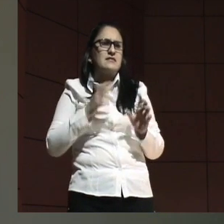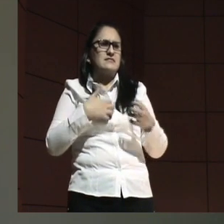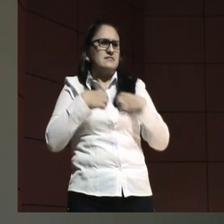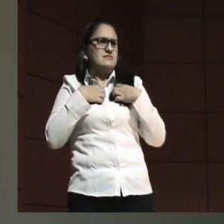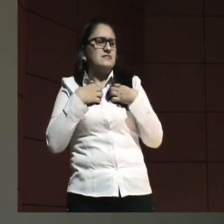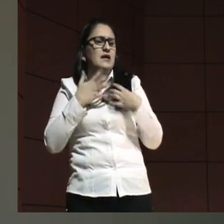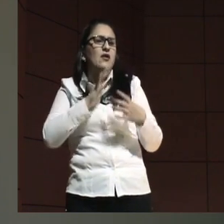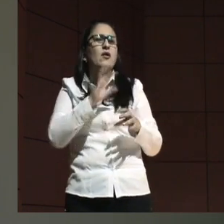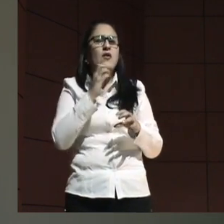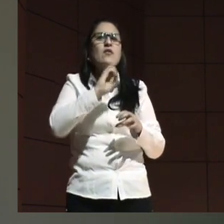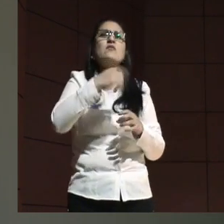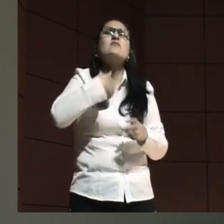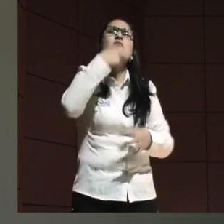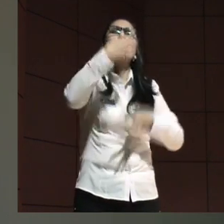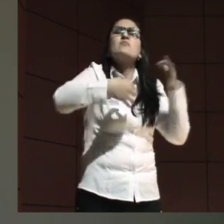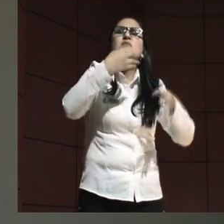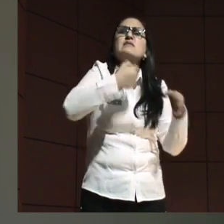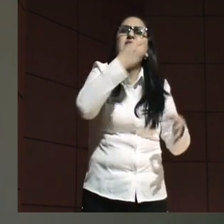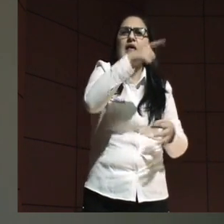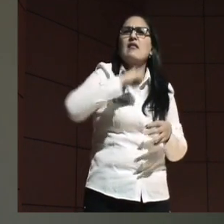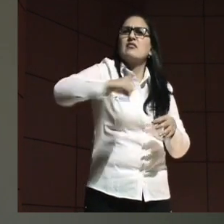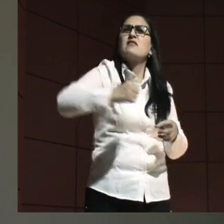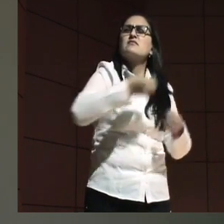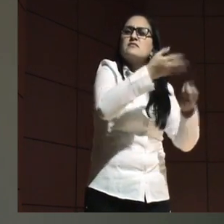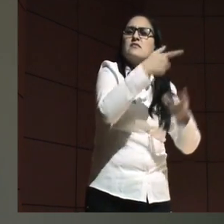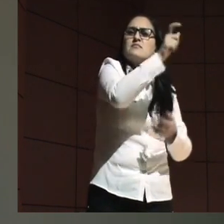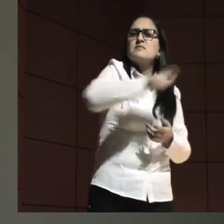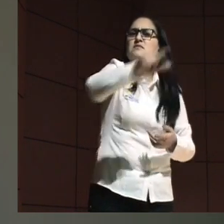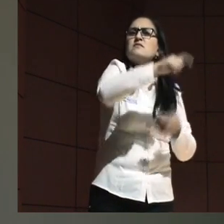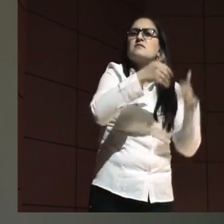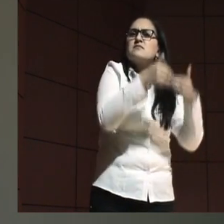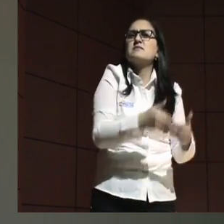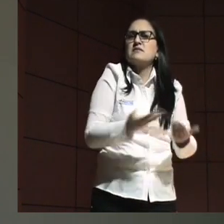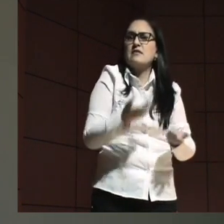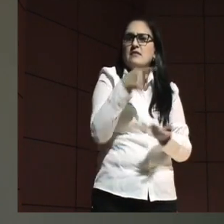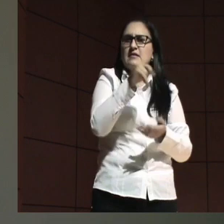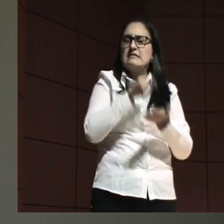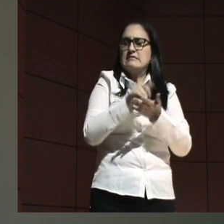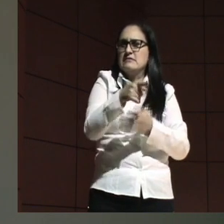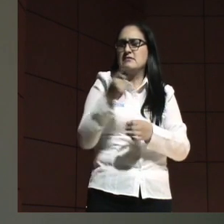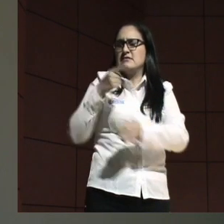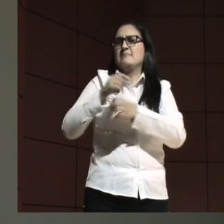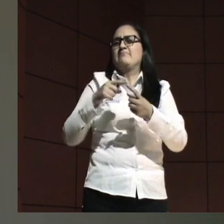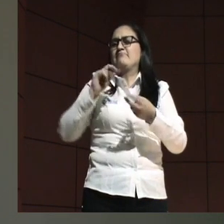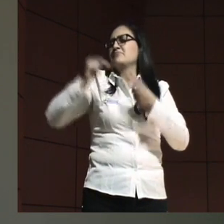O qué le diríamos al juez que le da derechos a las personas con discapacidad. Es un prevaricador.